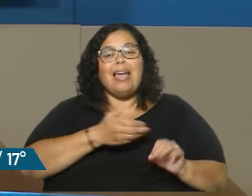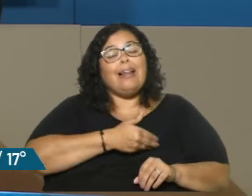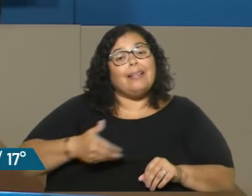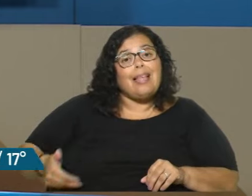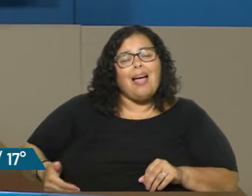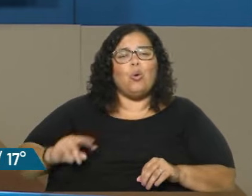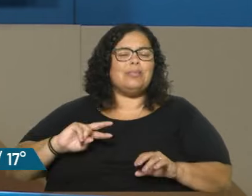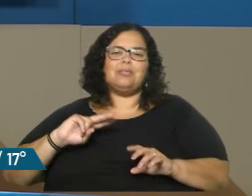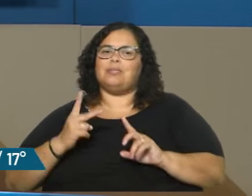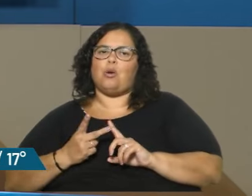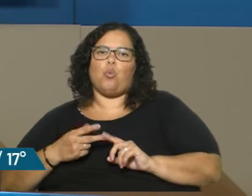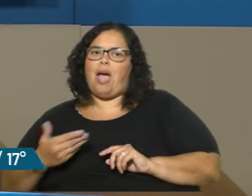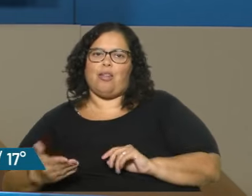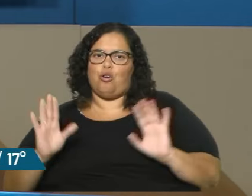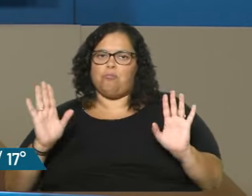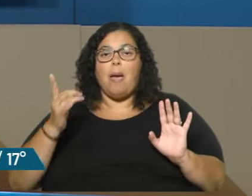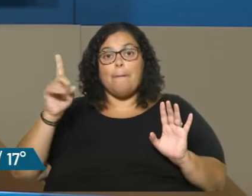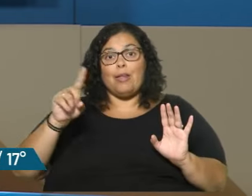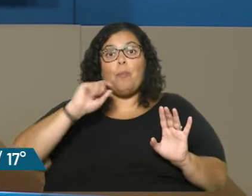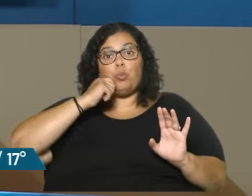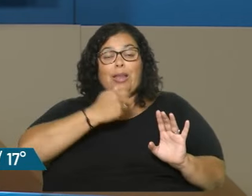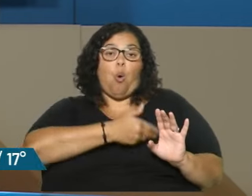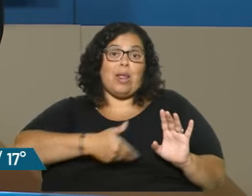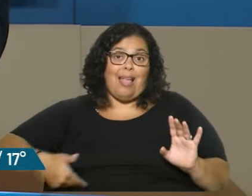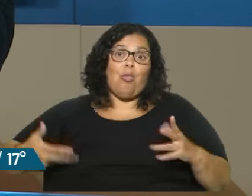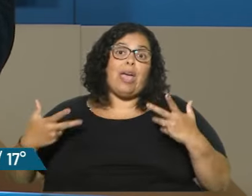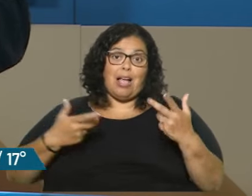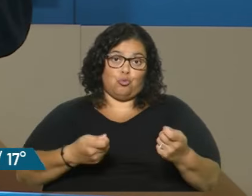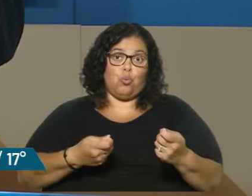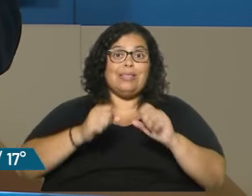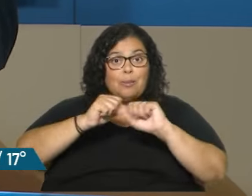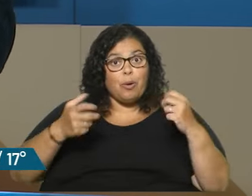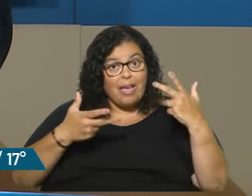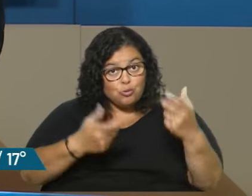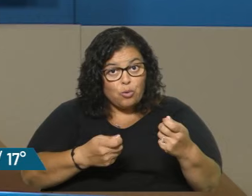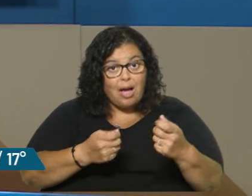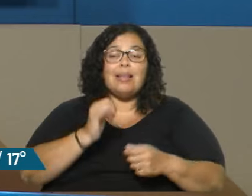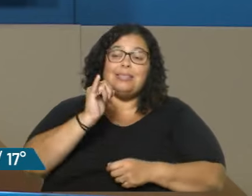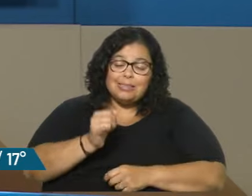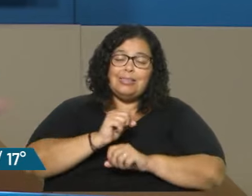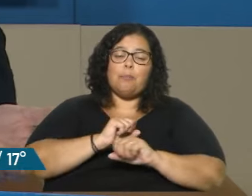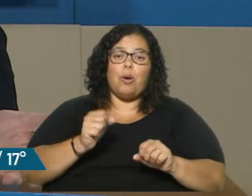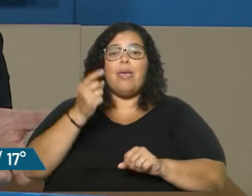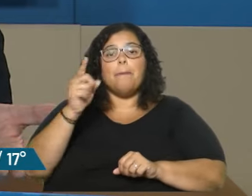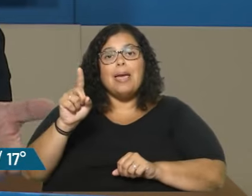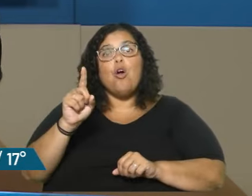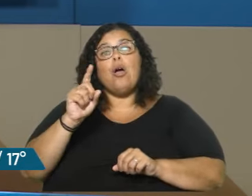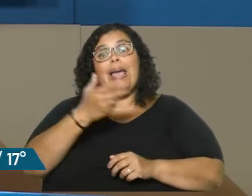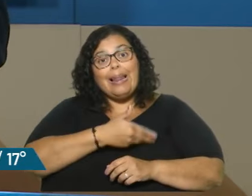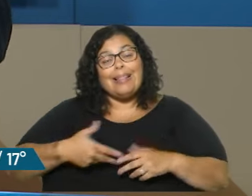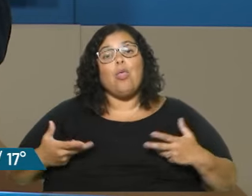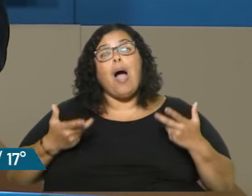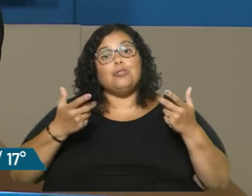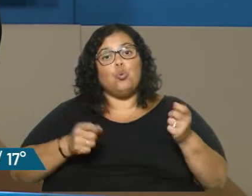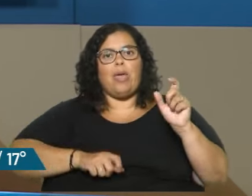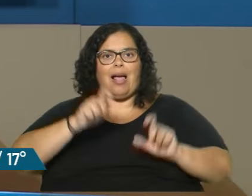secundario, pero si quiero un Estado que ayude, ok. ¿Se le puede dar una mano al Estado? Sí, pero que el Estado también ayude a la gente. ¿Qué sé